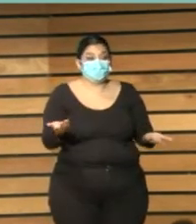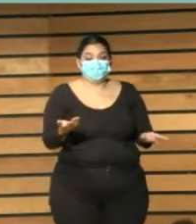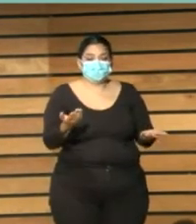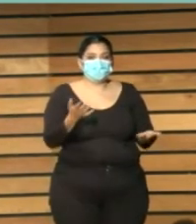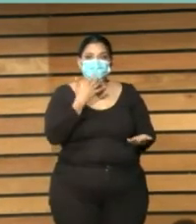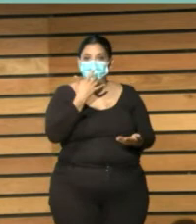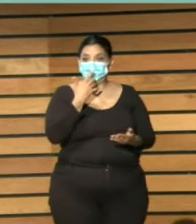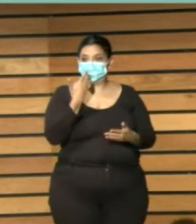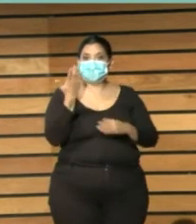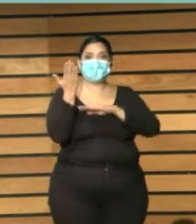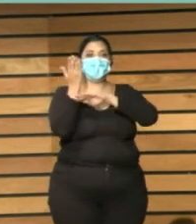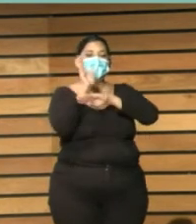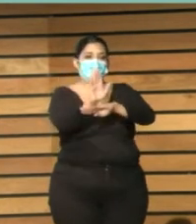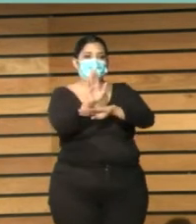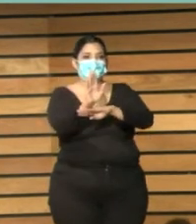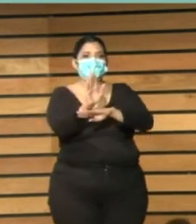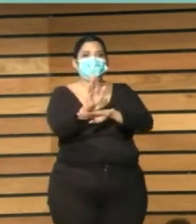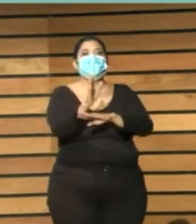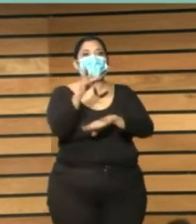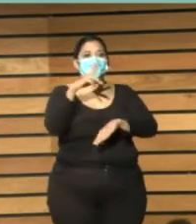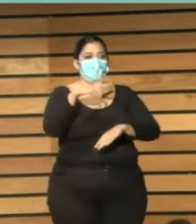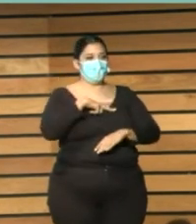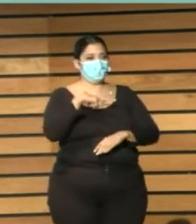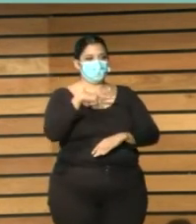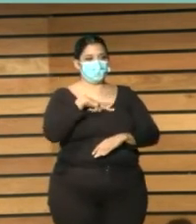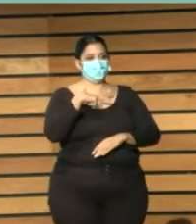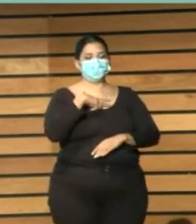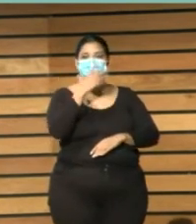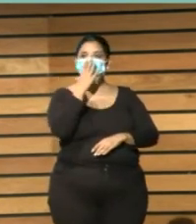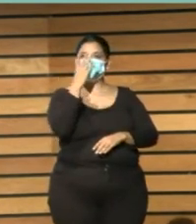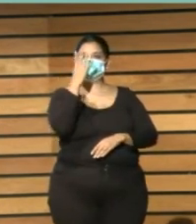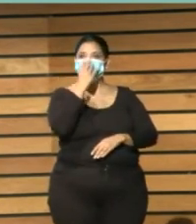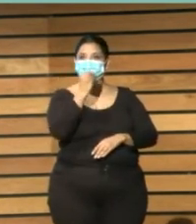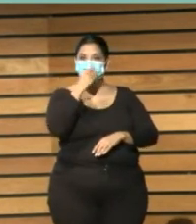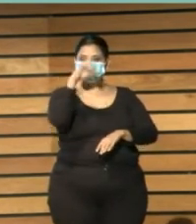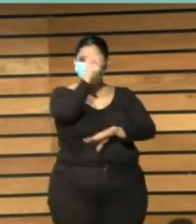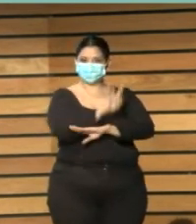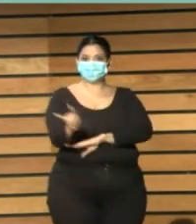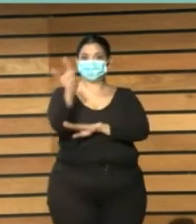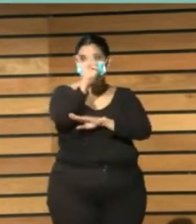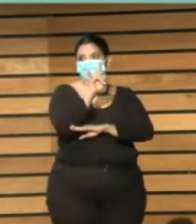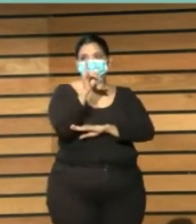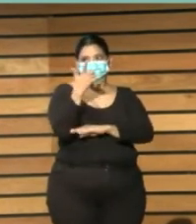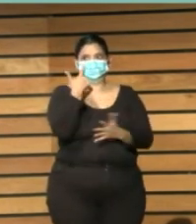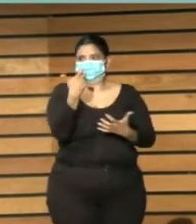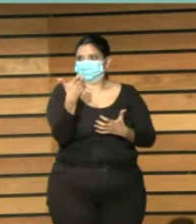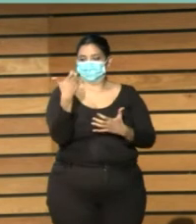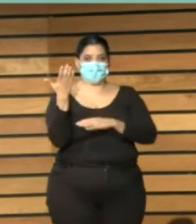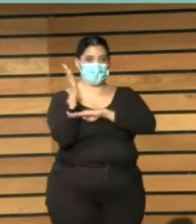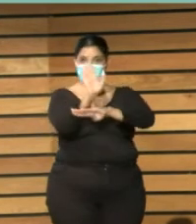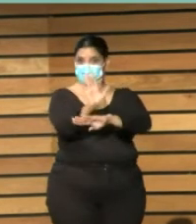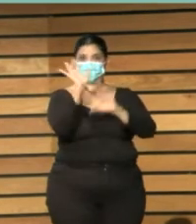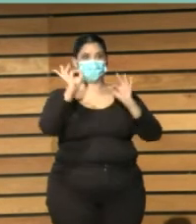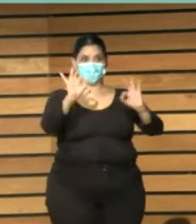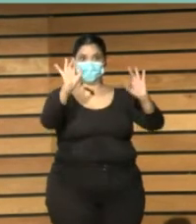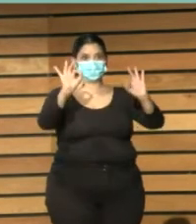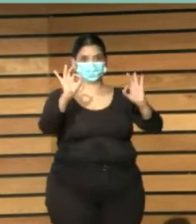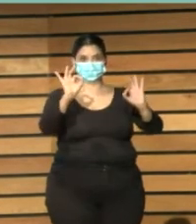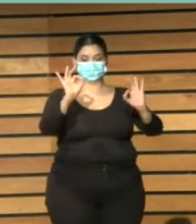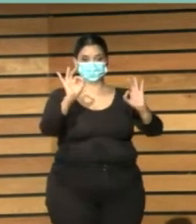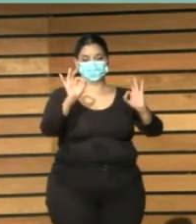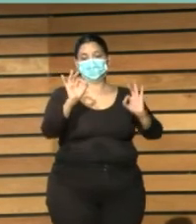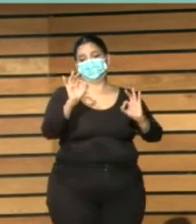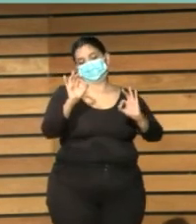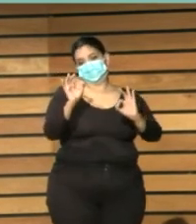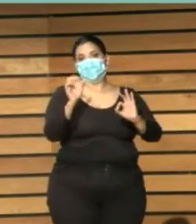que se pone es el del Ayuntamiento de las Palmas de Gran Canaria y estamos aquí y por eso se ha puesto ¿no? afortunadamente está como medio resuelto o